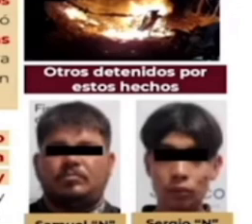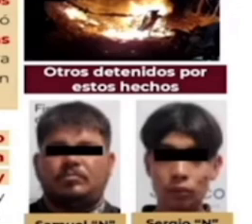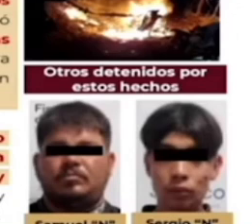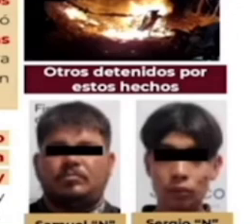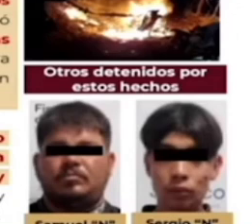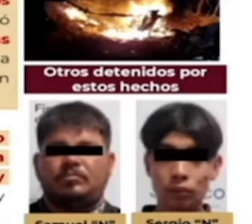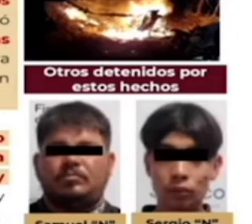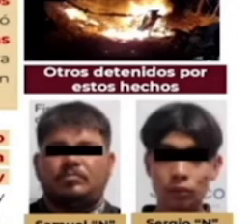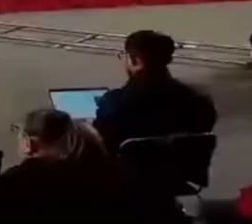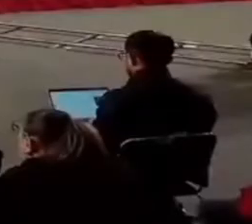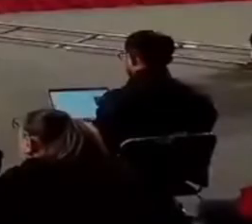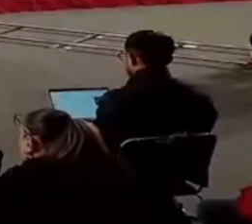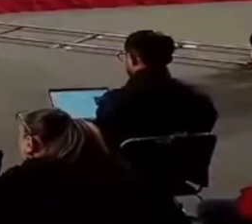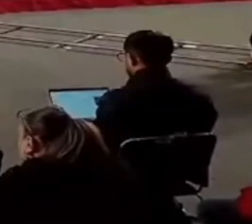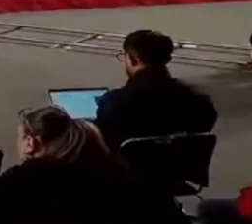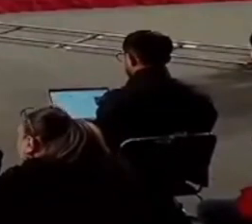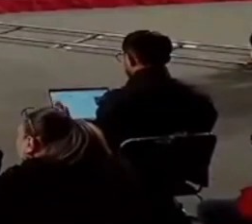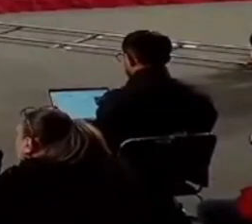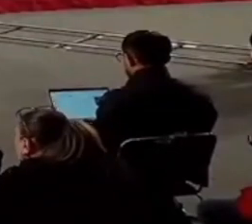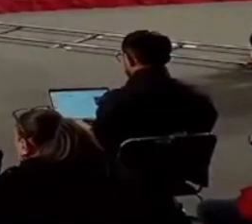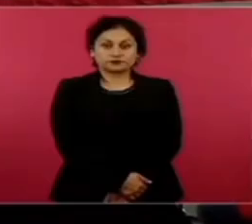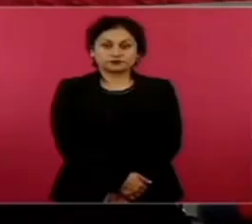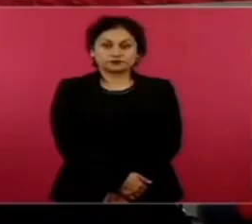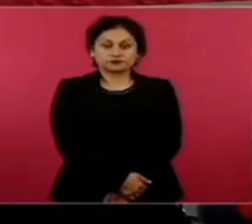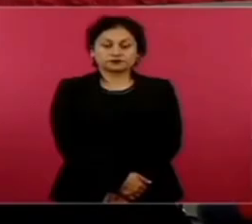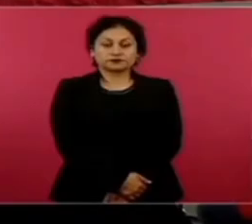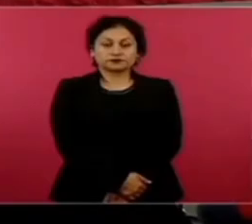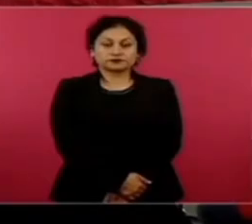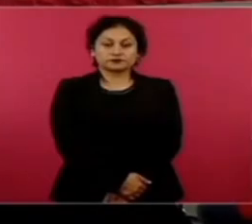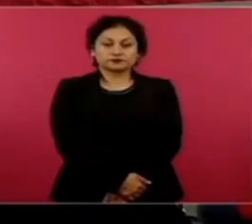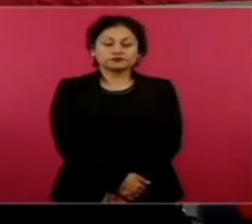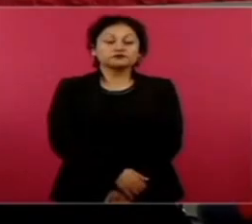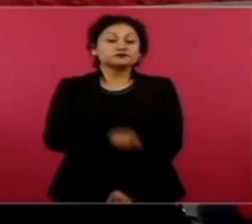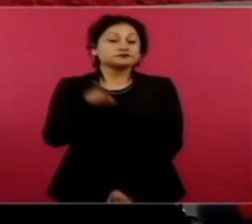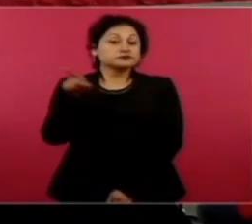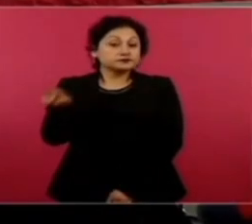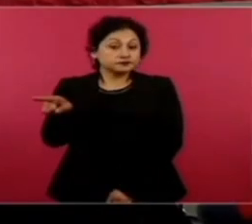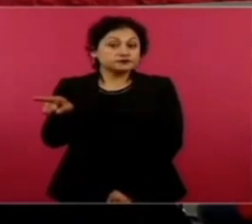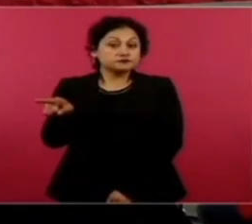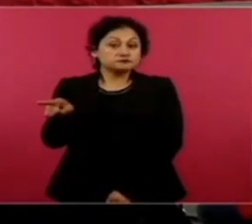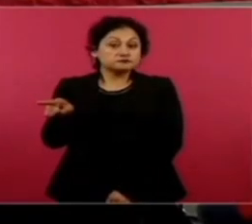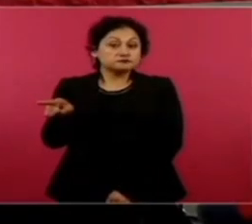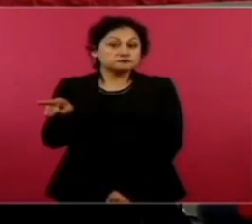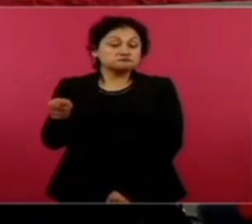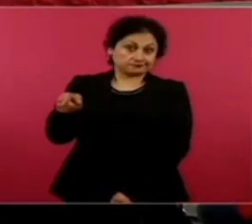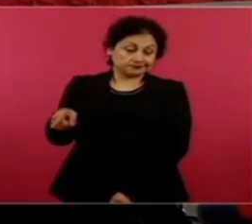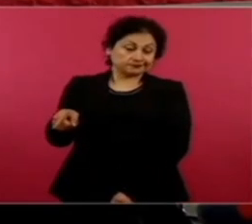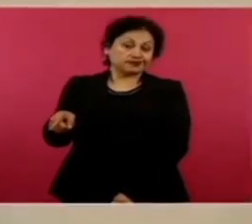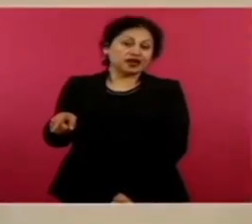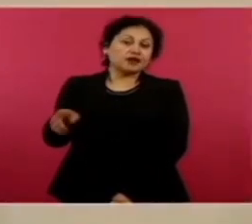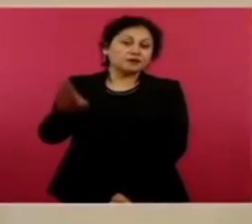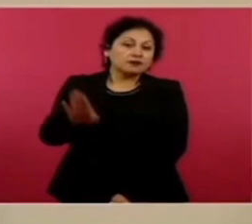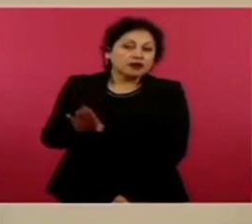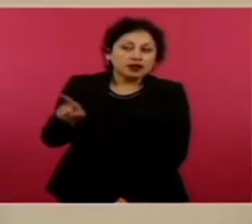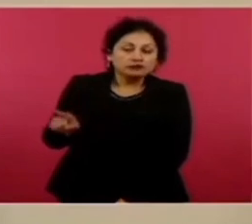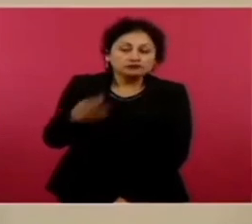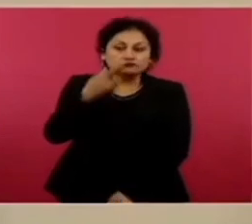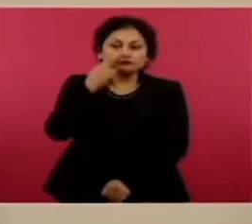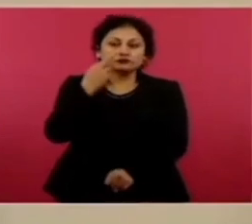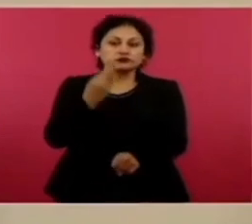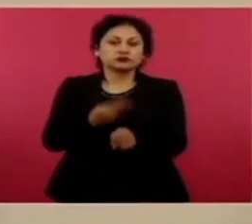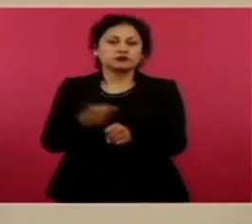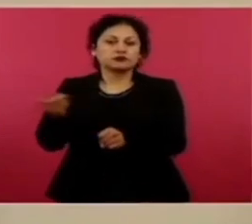Estos hechos ocurrieron en Chetumal en el año 2009, es decir, llevaba prófugo de la justicia a 14 años.